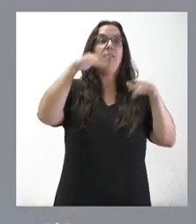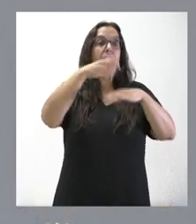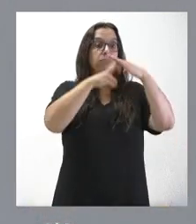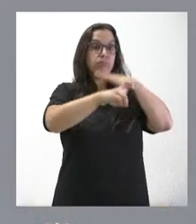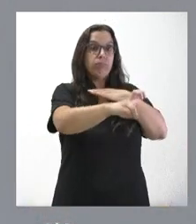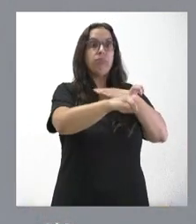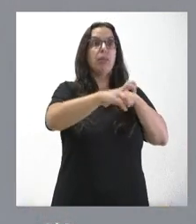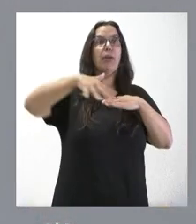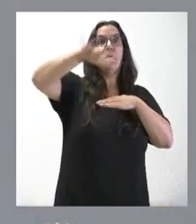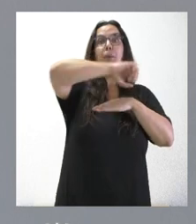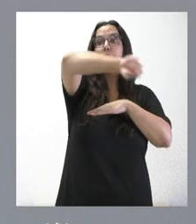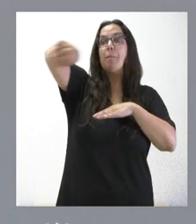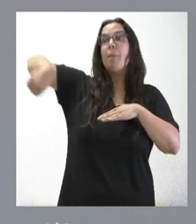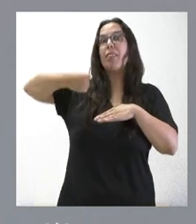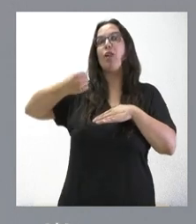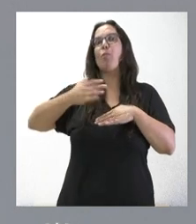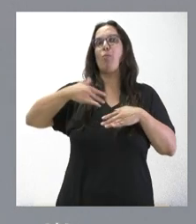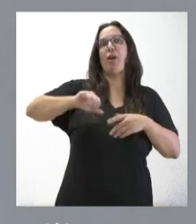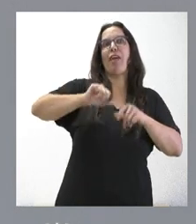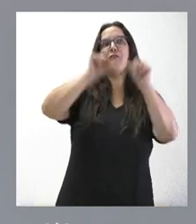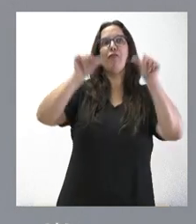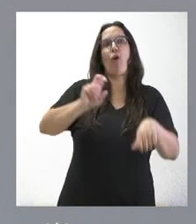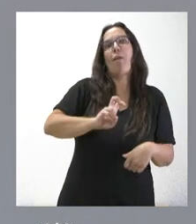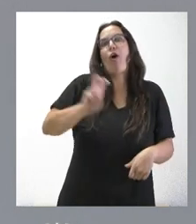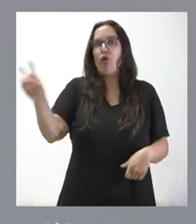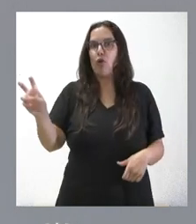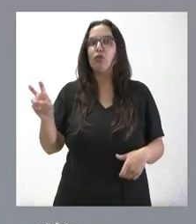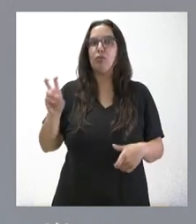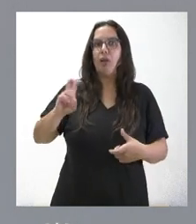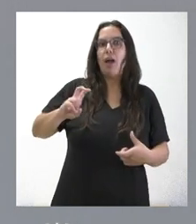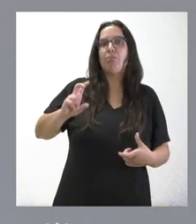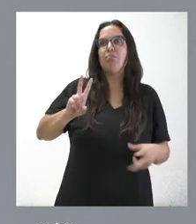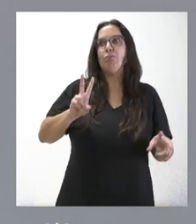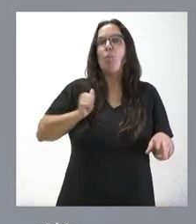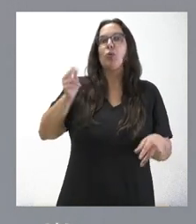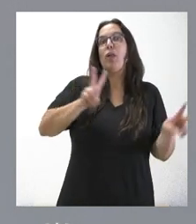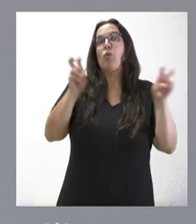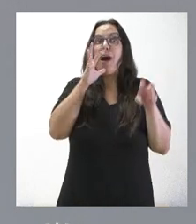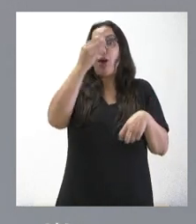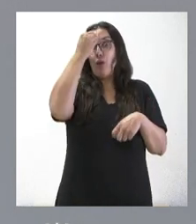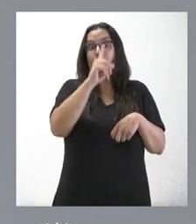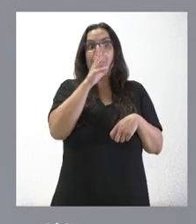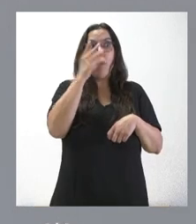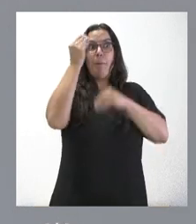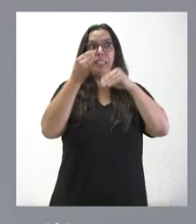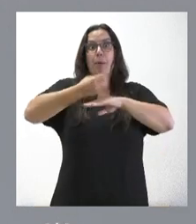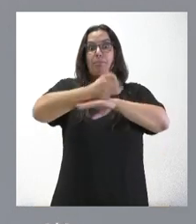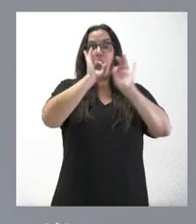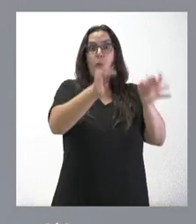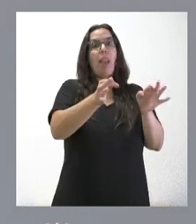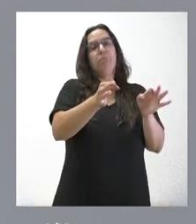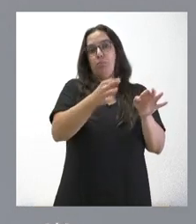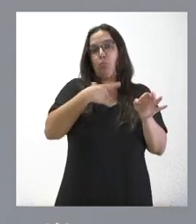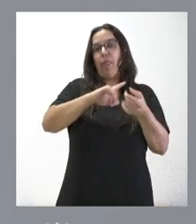espacio, pues caben nuevas oportunidades y nuevas ocasiones que ahora no se contemplan y que podrían ser tenidas en cuenta